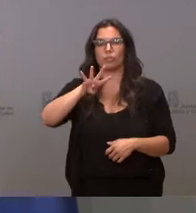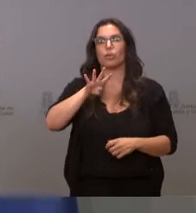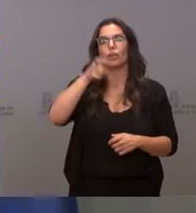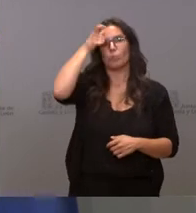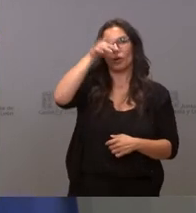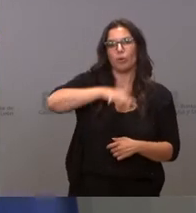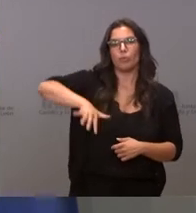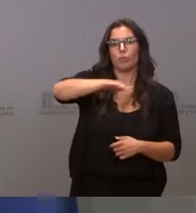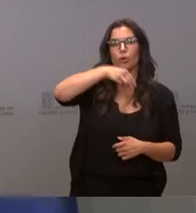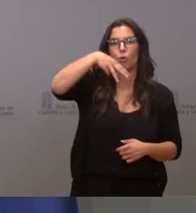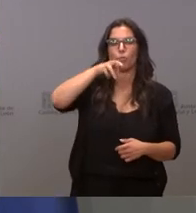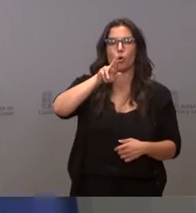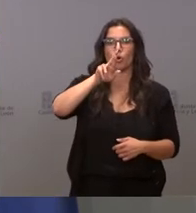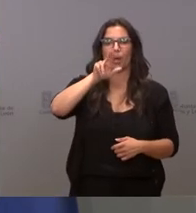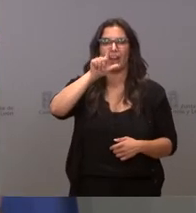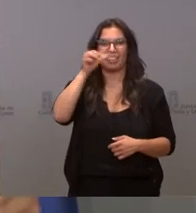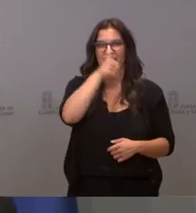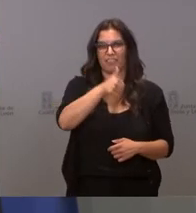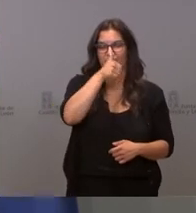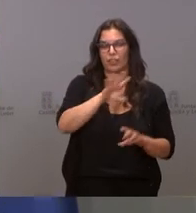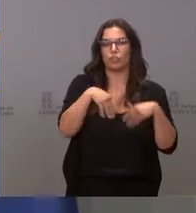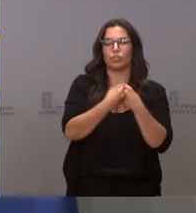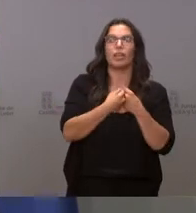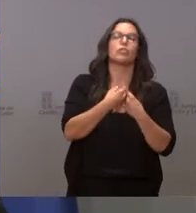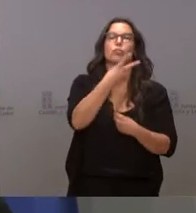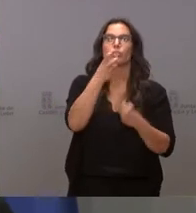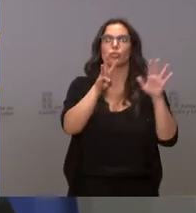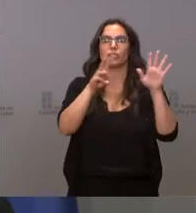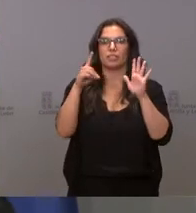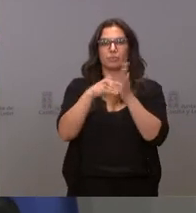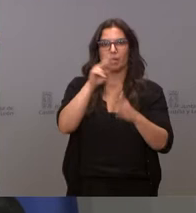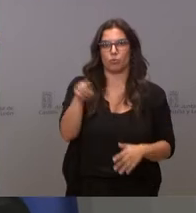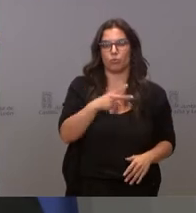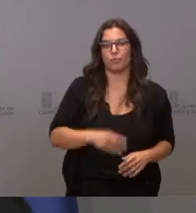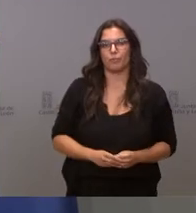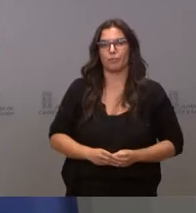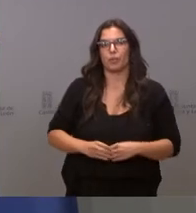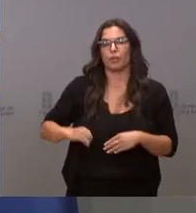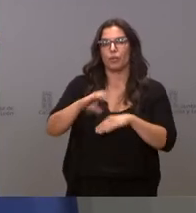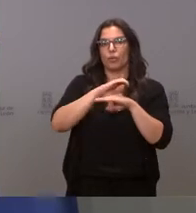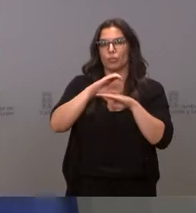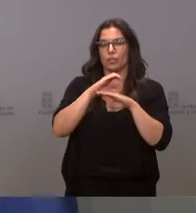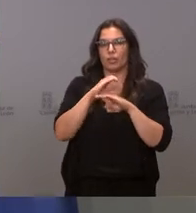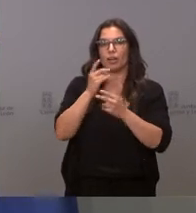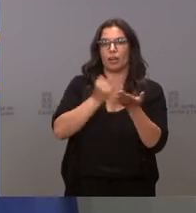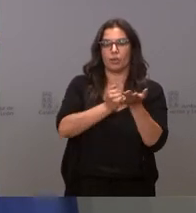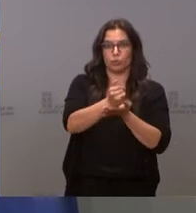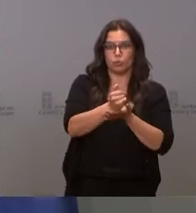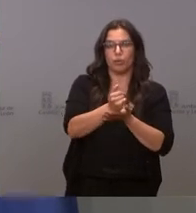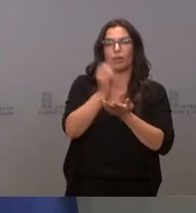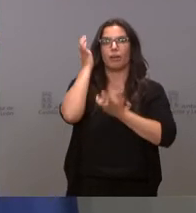municipal de Morales del Vino, con un importe de 286.000 euros. La Consejería de Agricultura,